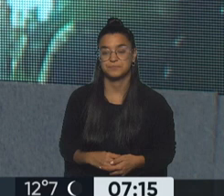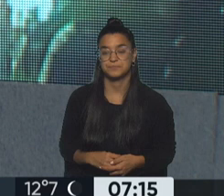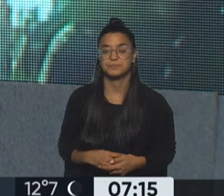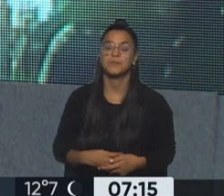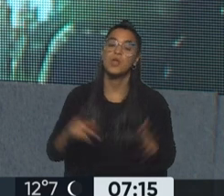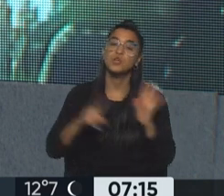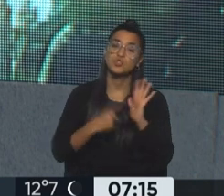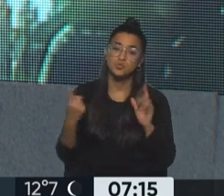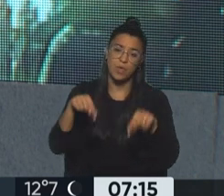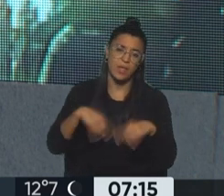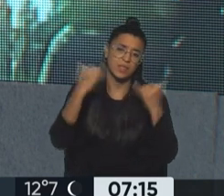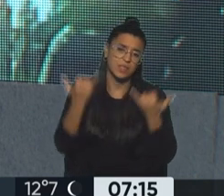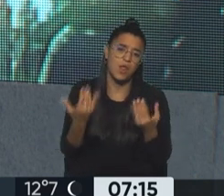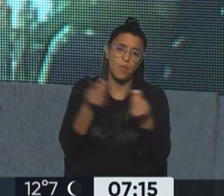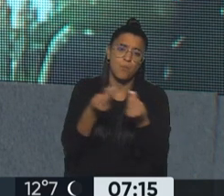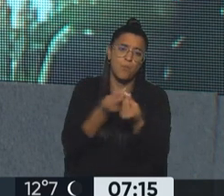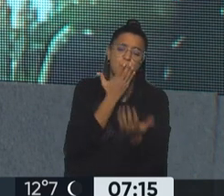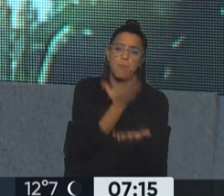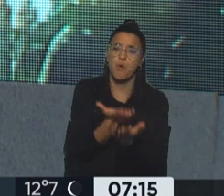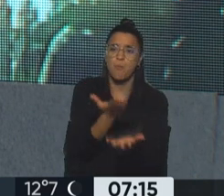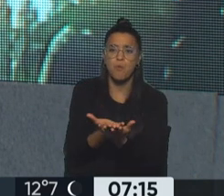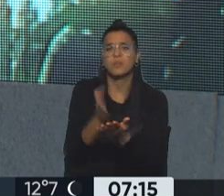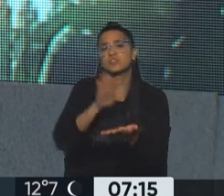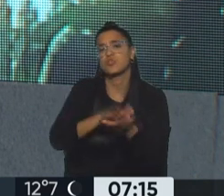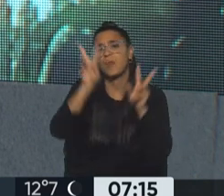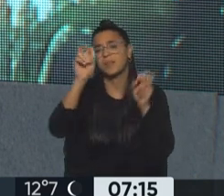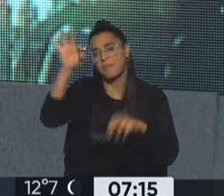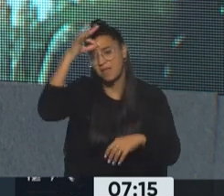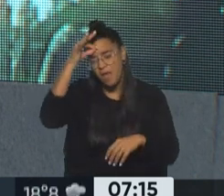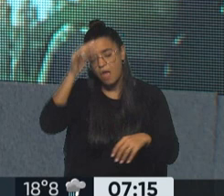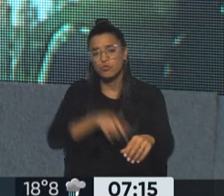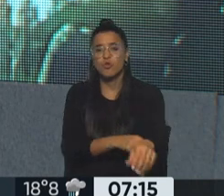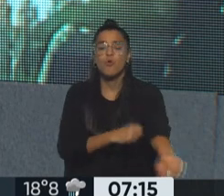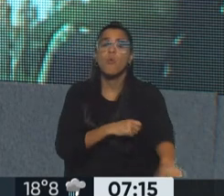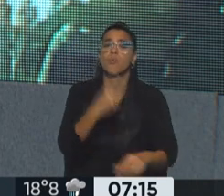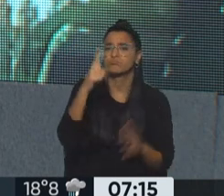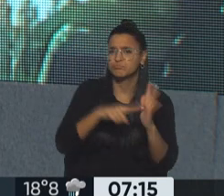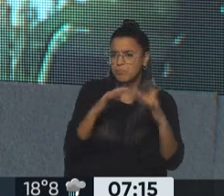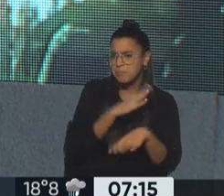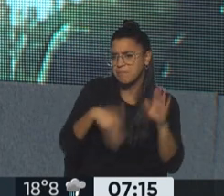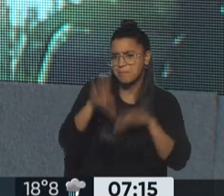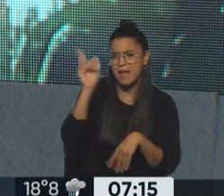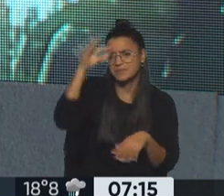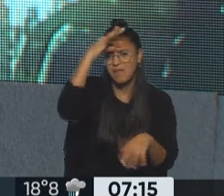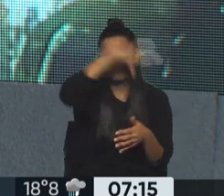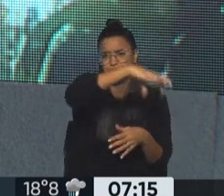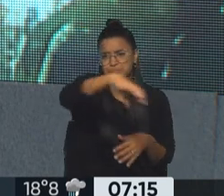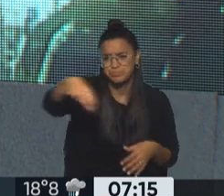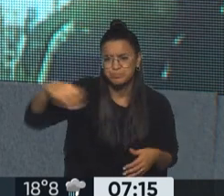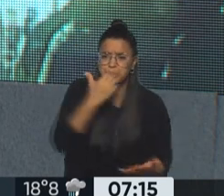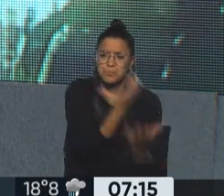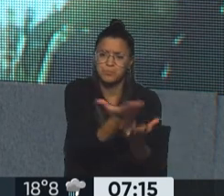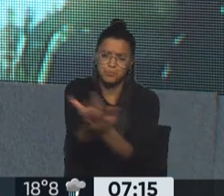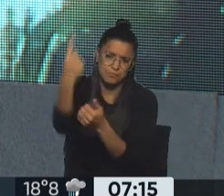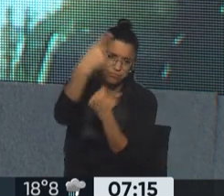La ciudad de Buenos Aires tiene muchísimas propuestas en materia de teatro. Seguramente una de las ciudades con mayor cantidad de teatros y propuestas